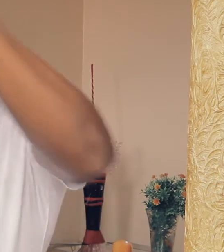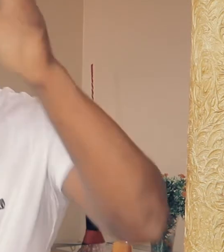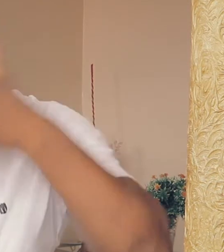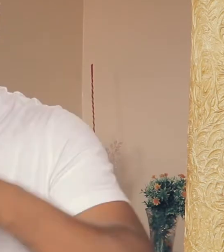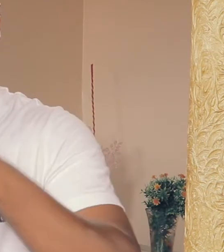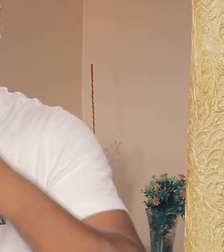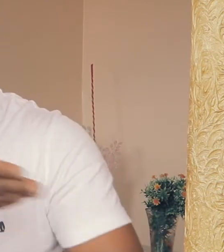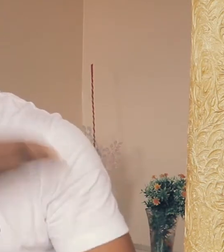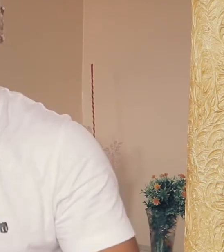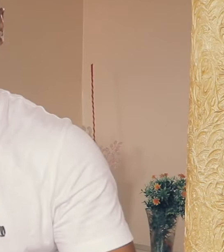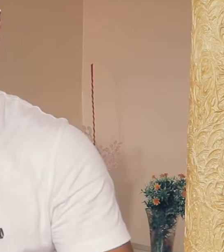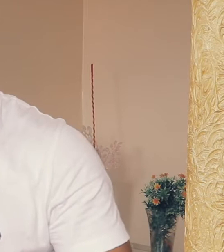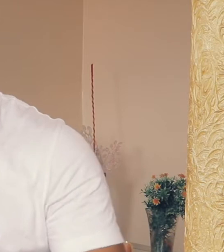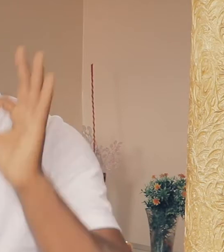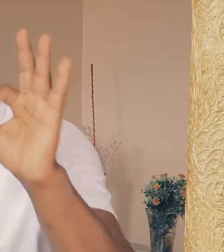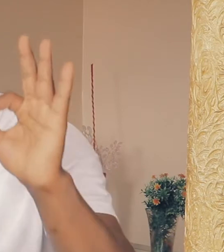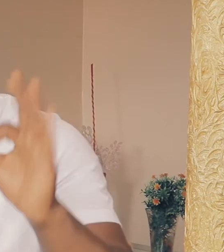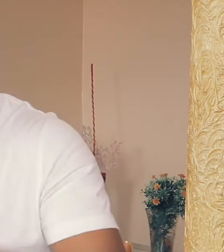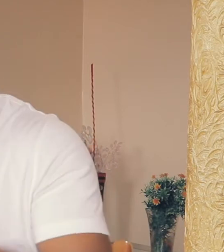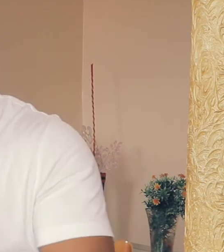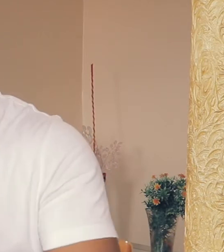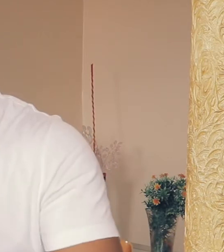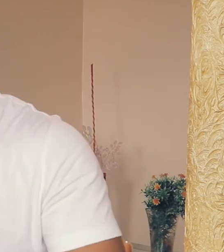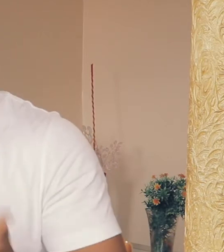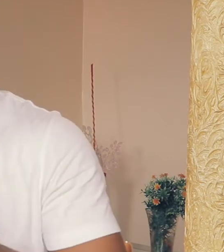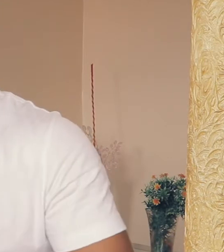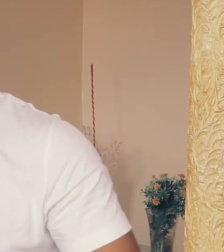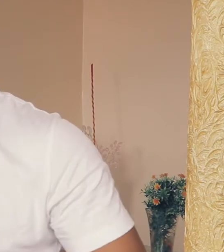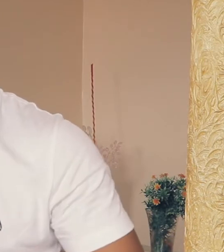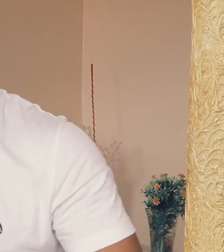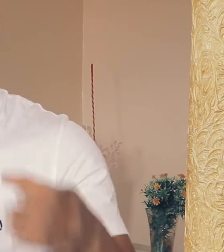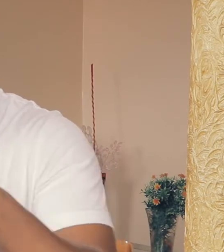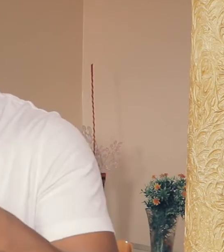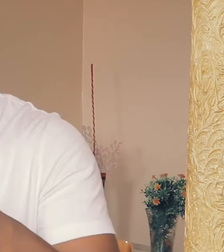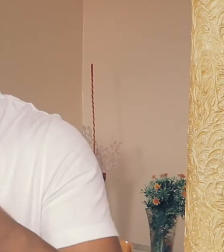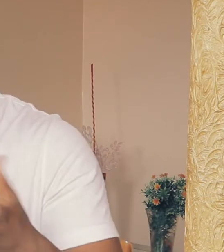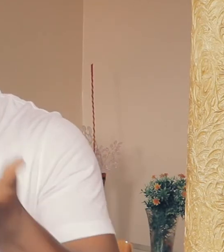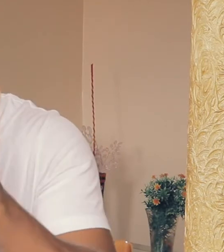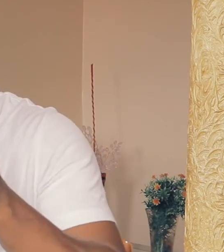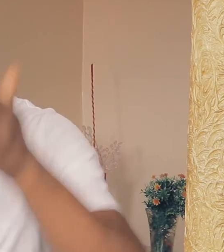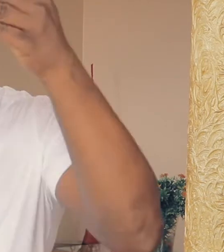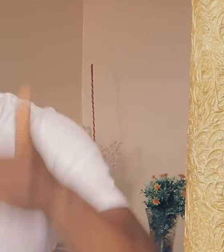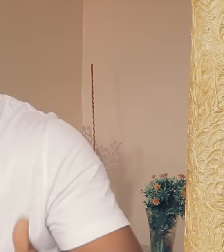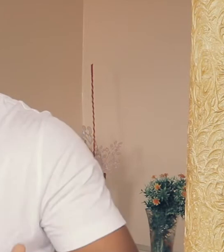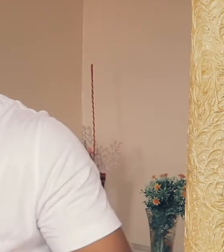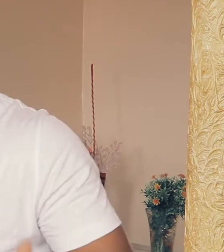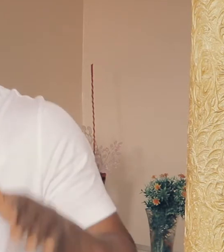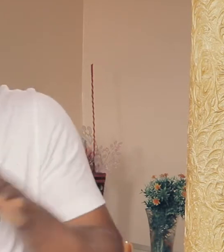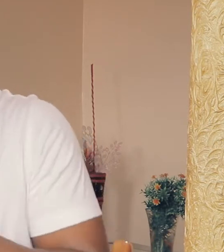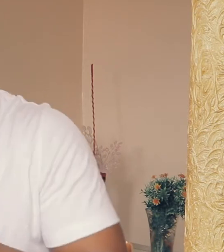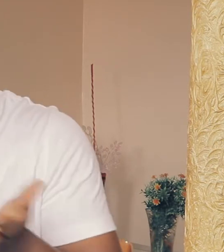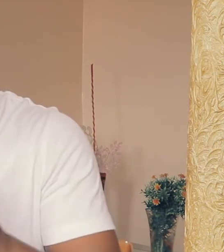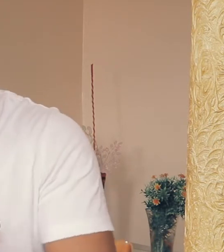Notamos con esto, entonces, que es una de las mejores empresas. Tiene procesos de calidad. En este caso, el grupo de los superhumanos, porque las